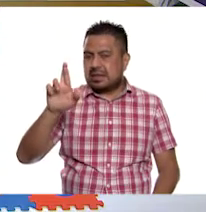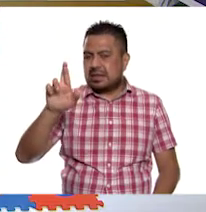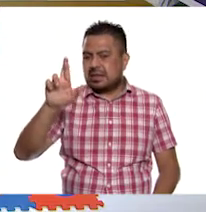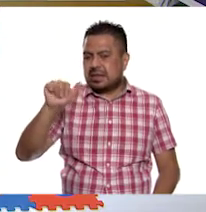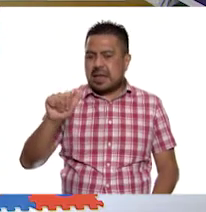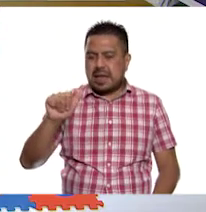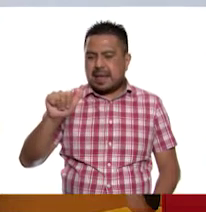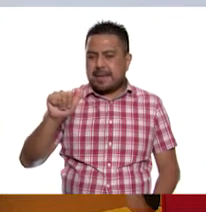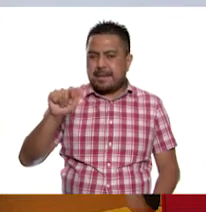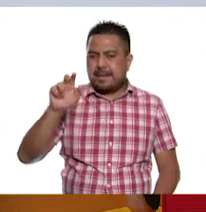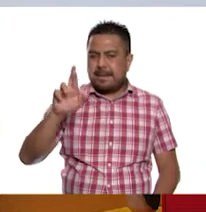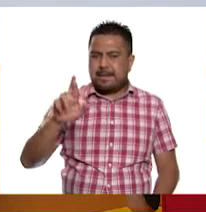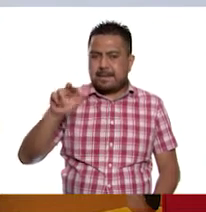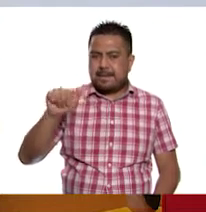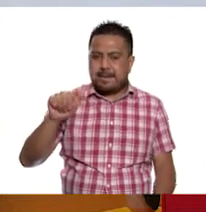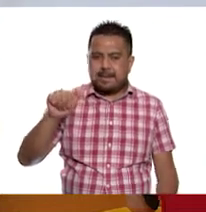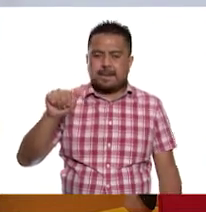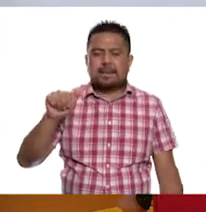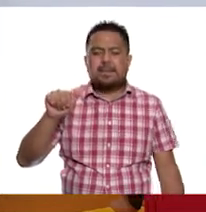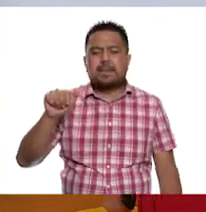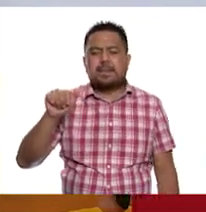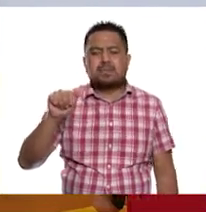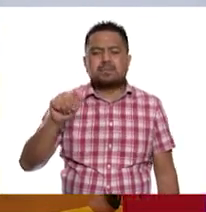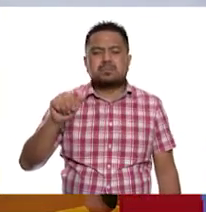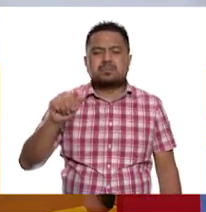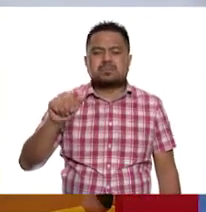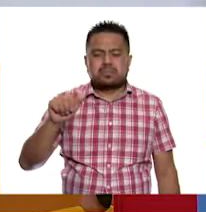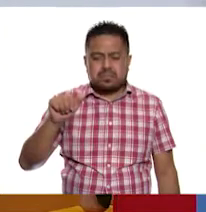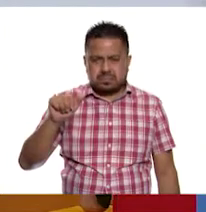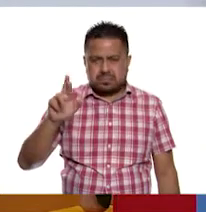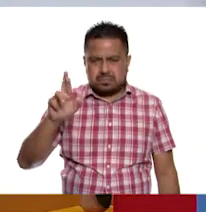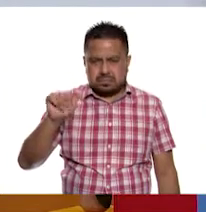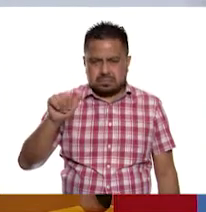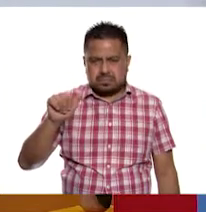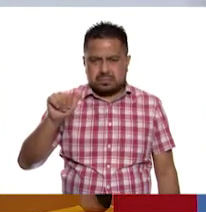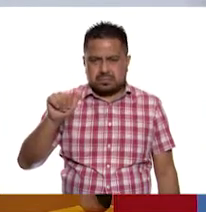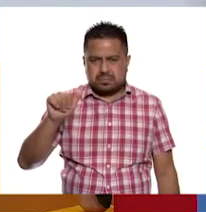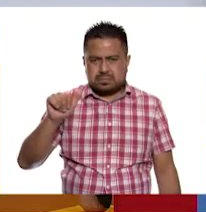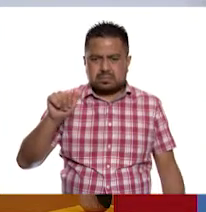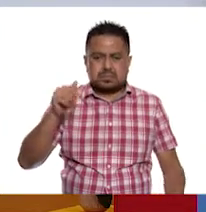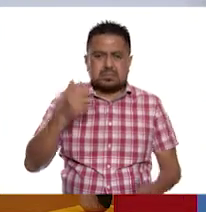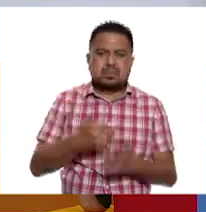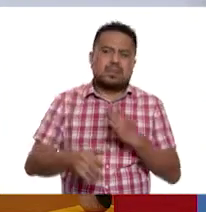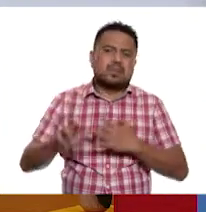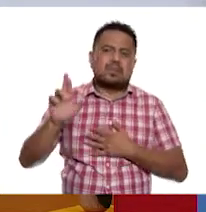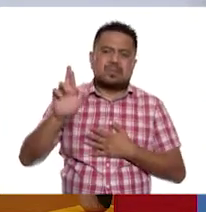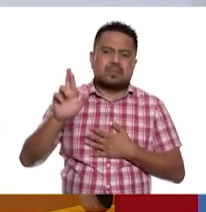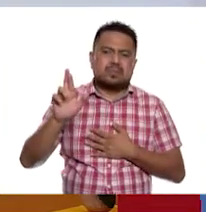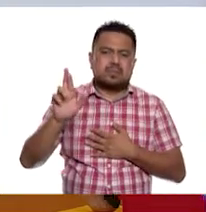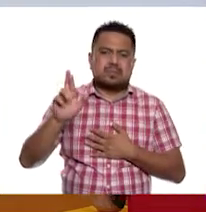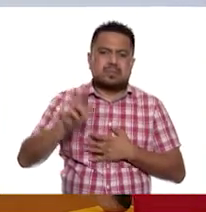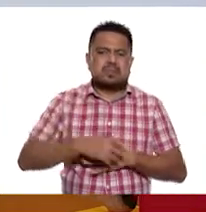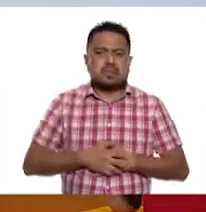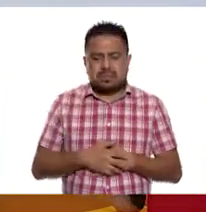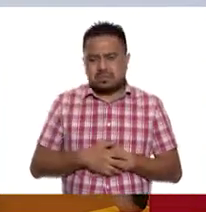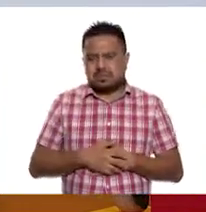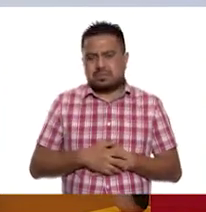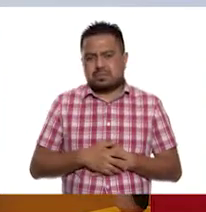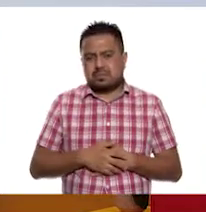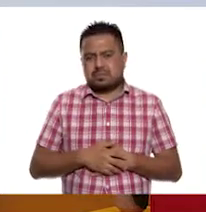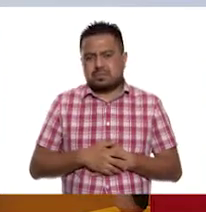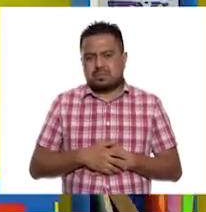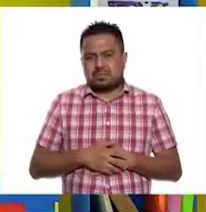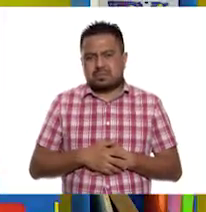o Tra. Tra. Maesta. Maestra. Ah, falta la tr. La tr. Tr.